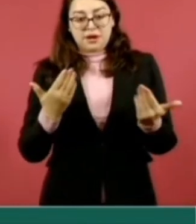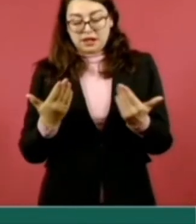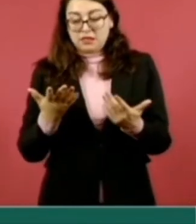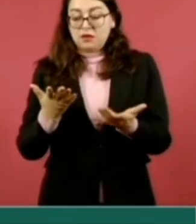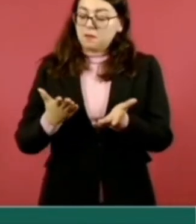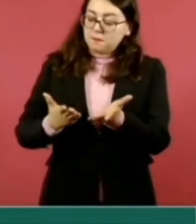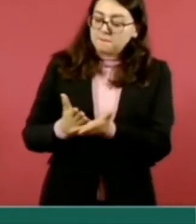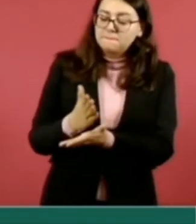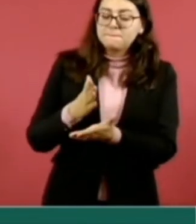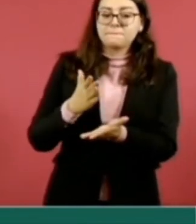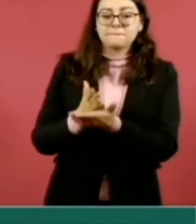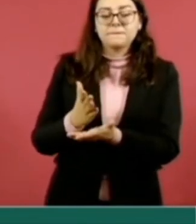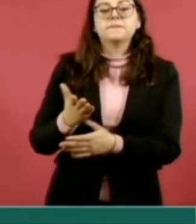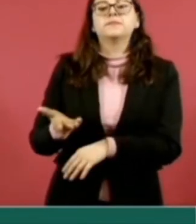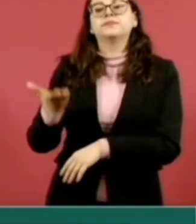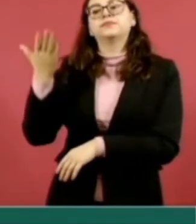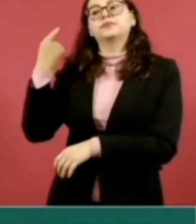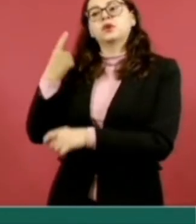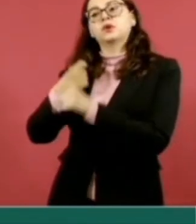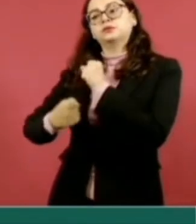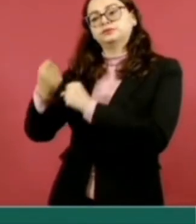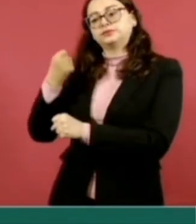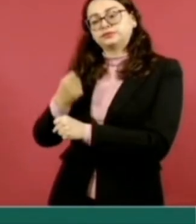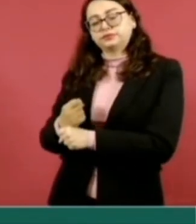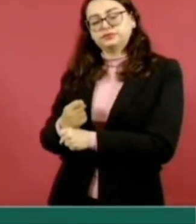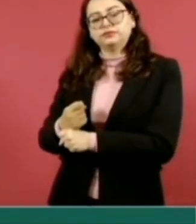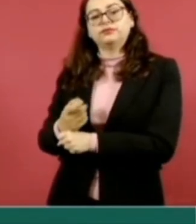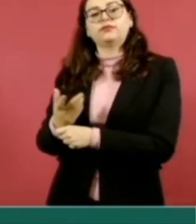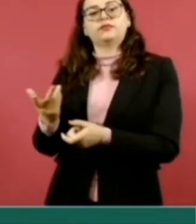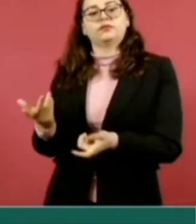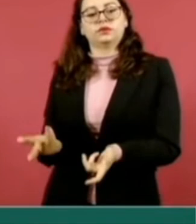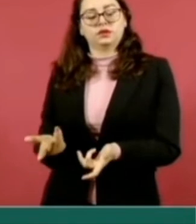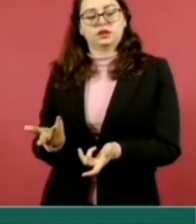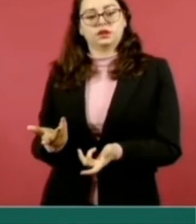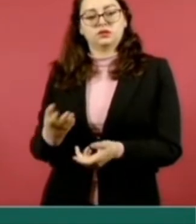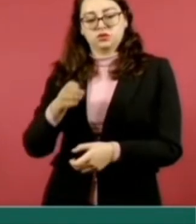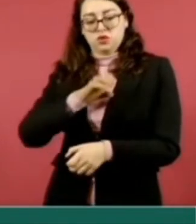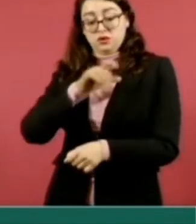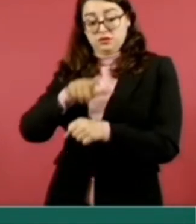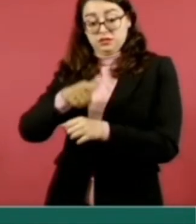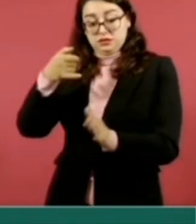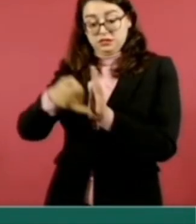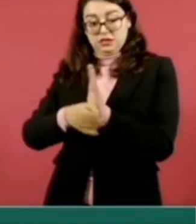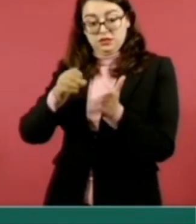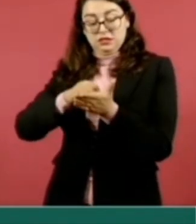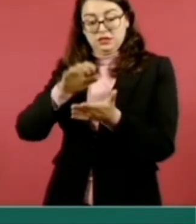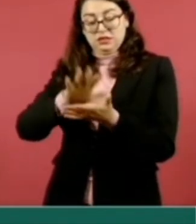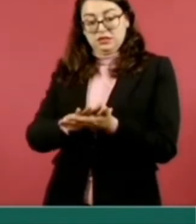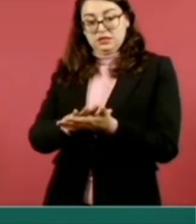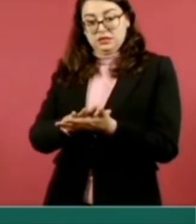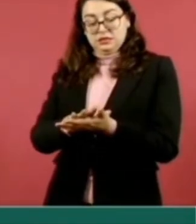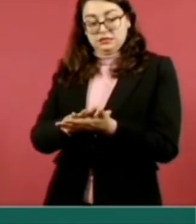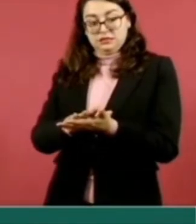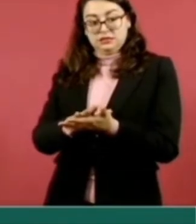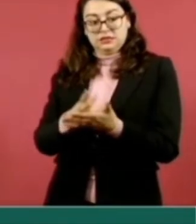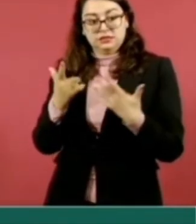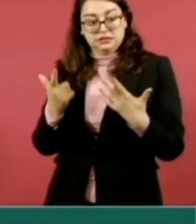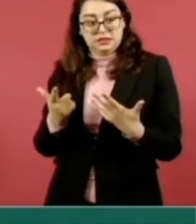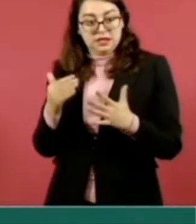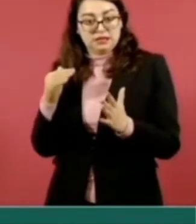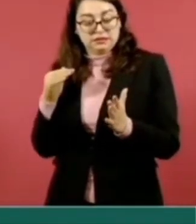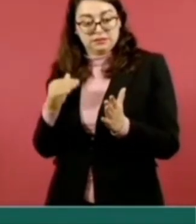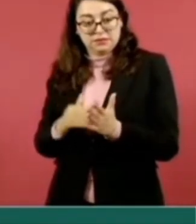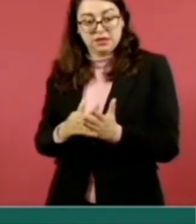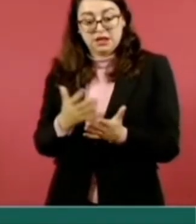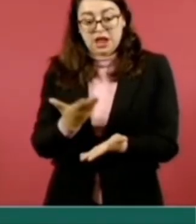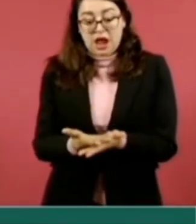la productividad mensual de consultas de especialidad creció en un 31 por ciento. Pasó de 37 mil 638 consultas de especialidad